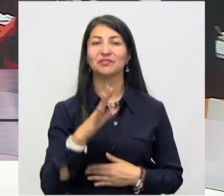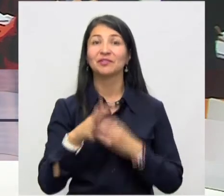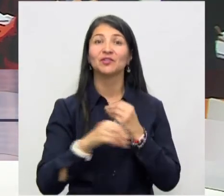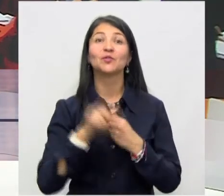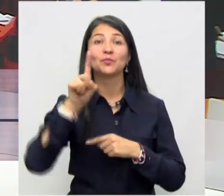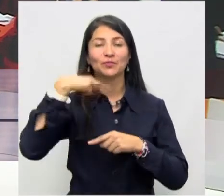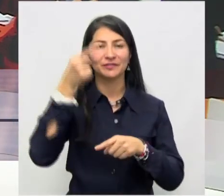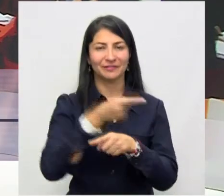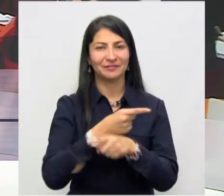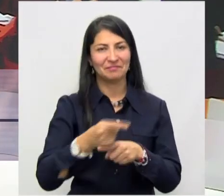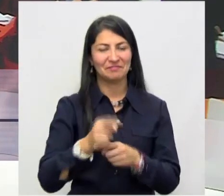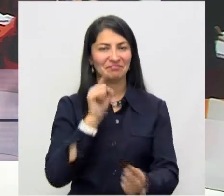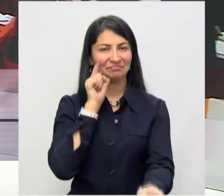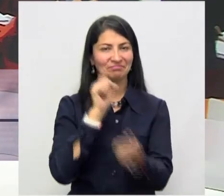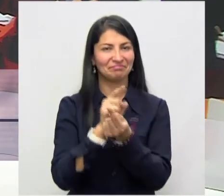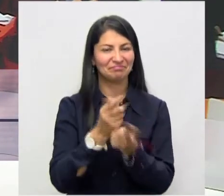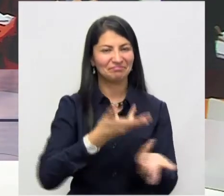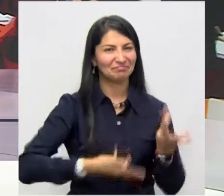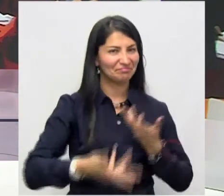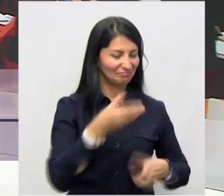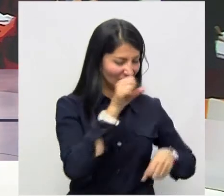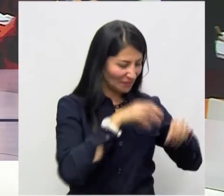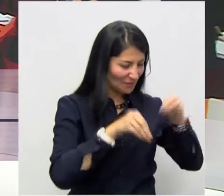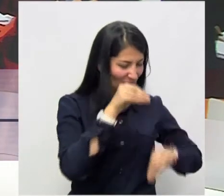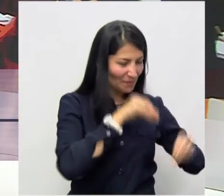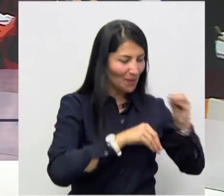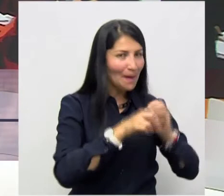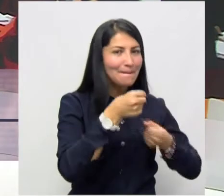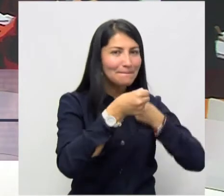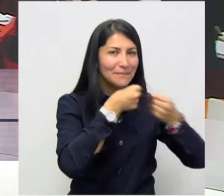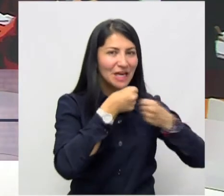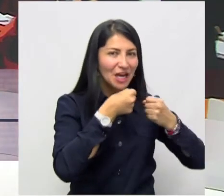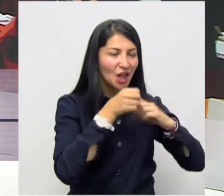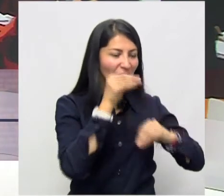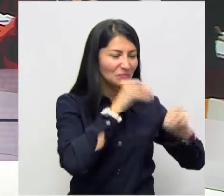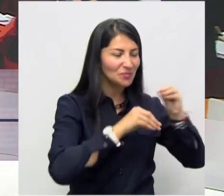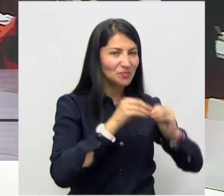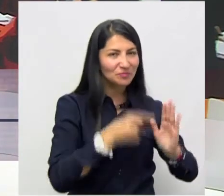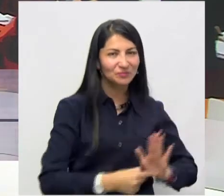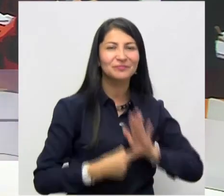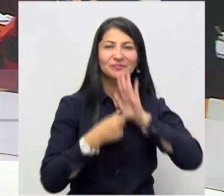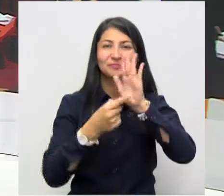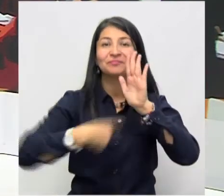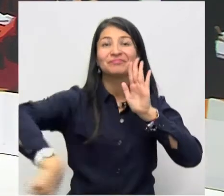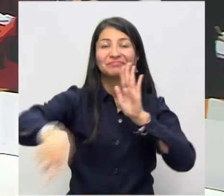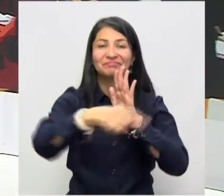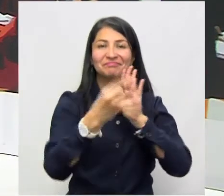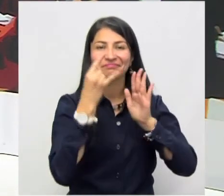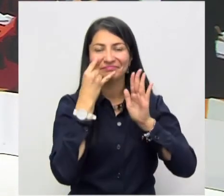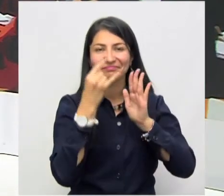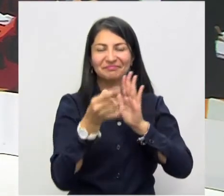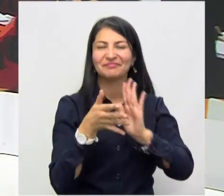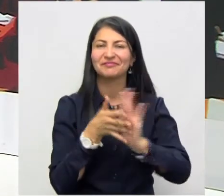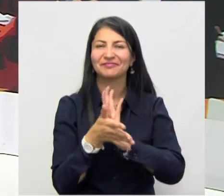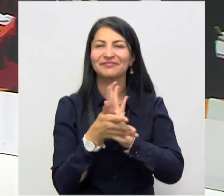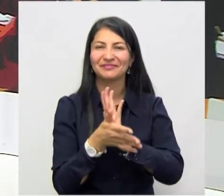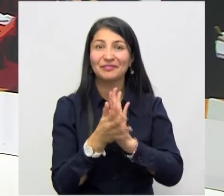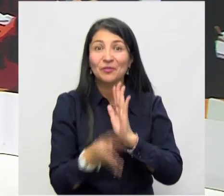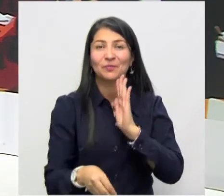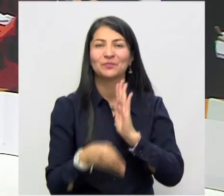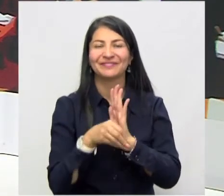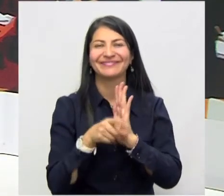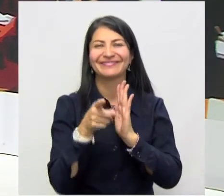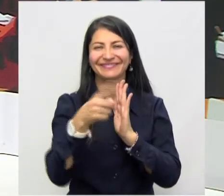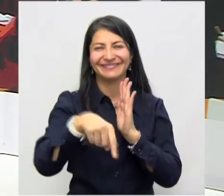Tenemos una cita la próxima semana, cuando todo este equipo periodístico de Colombia Tiene Control tenga listo para ustedes